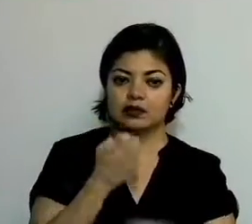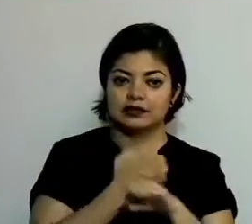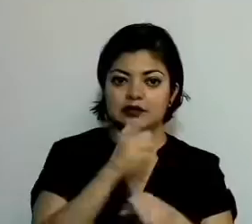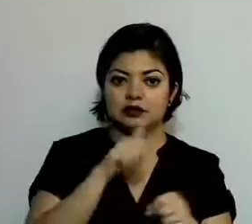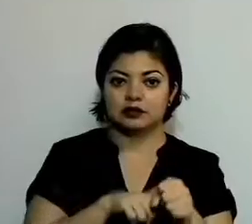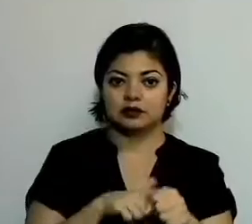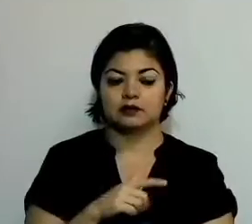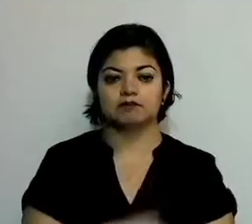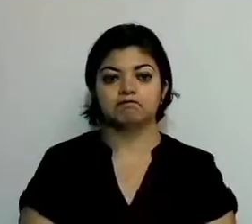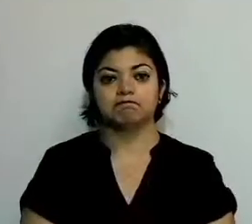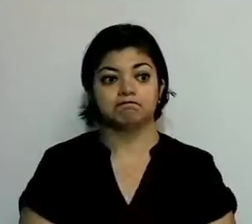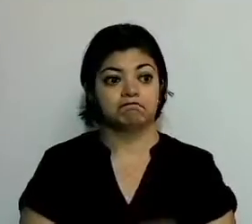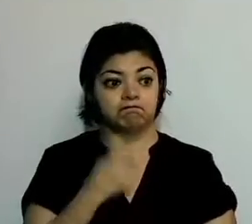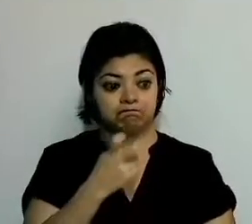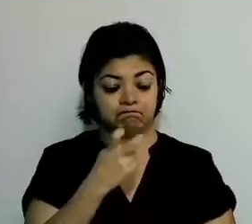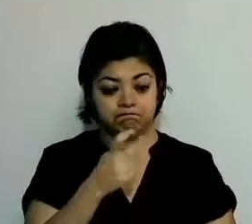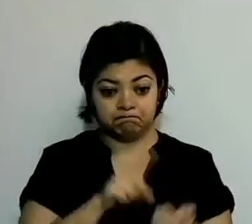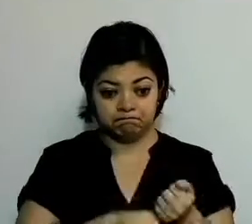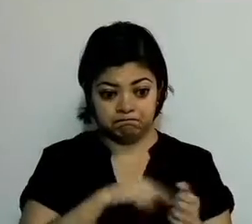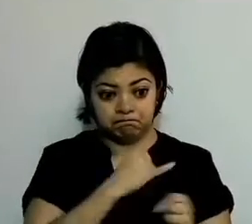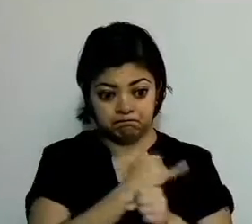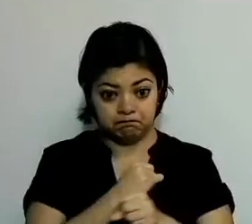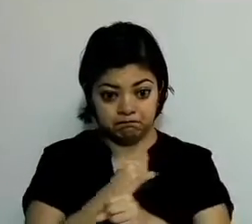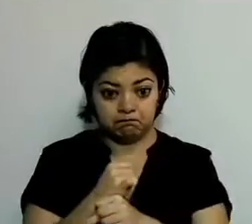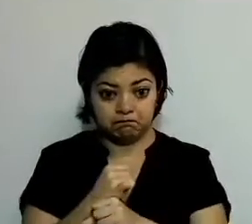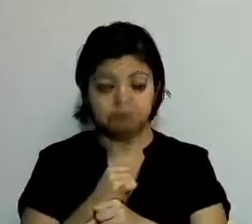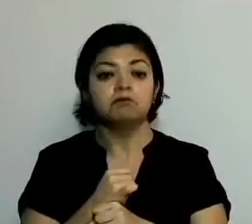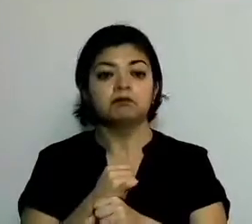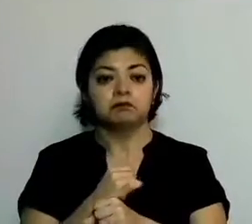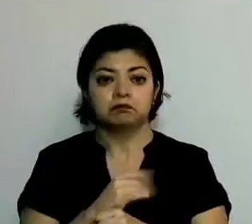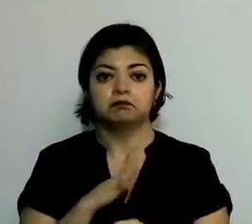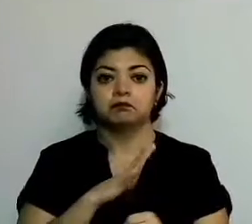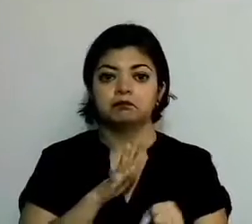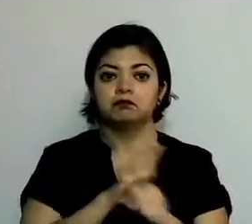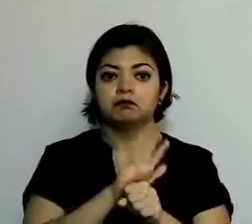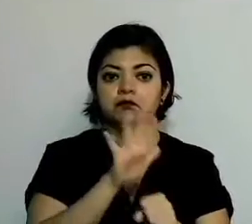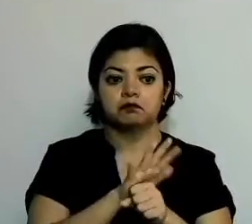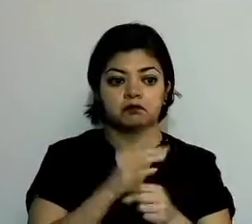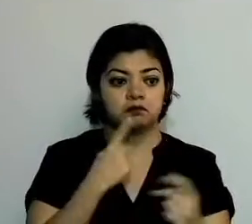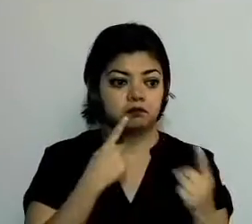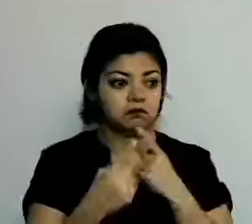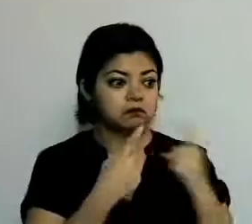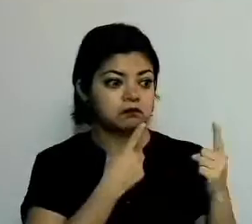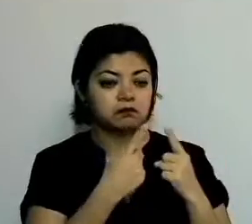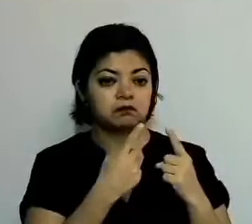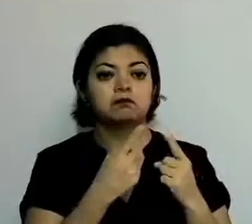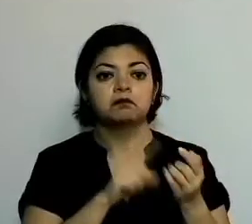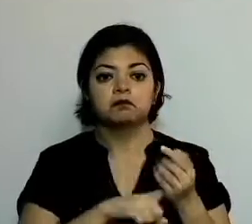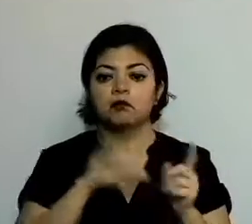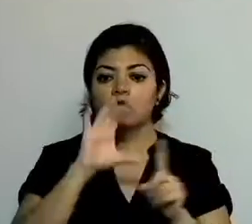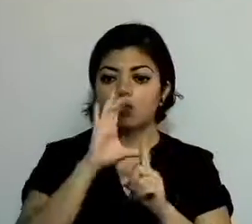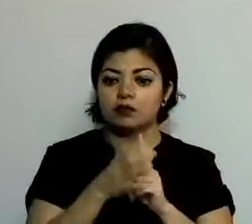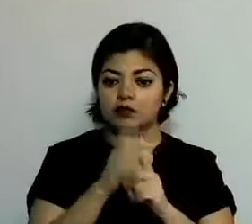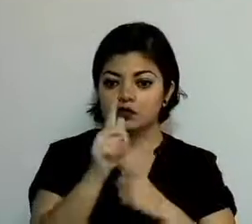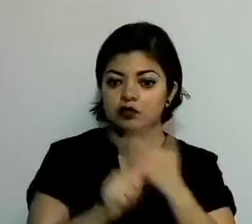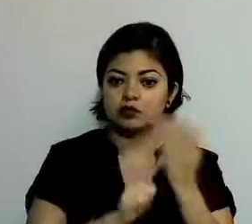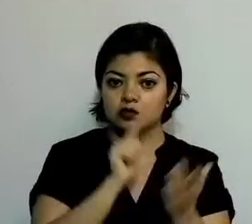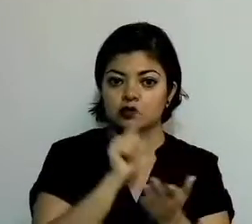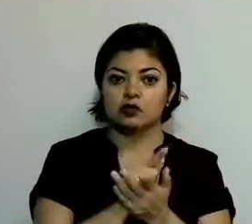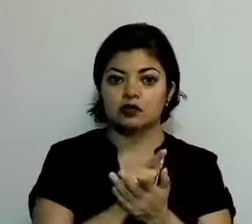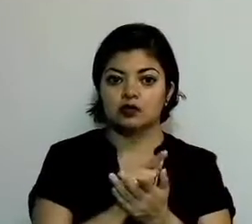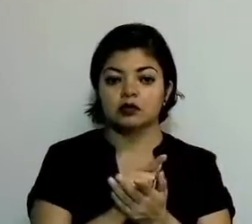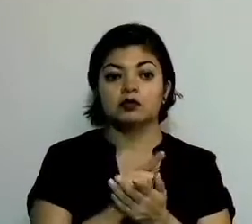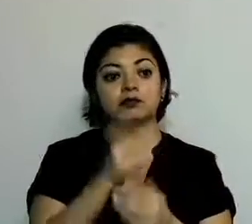Agotando el estudio de la iniciativa de decreto y suficientemente discutido en las comisiones legislativas, nos